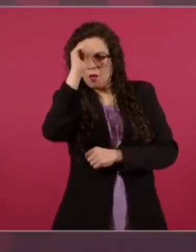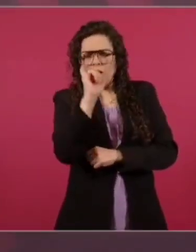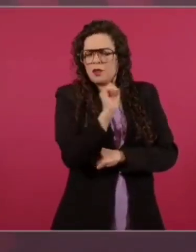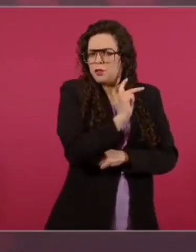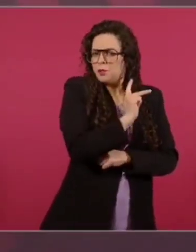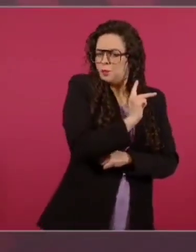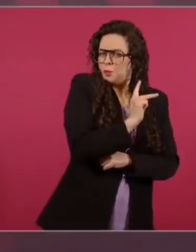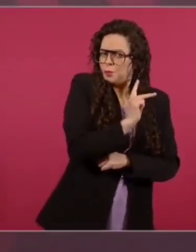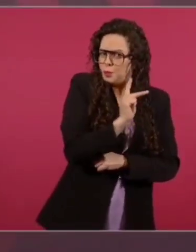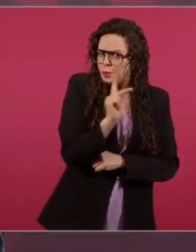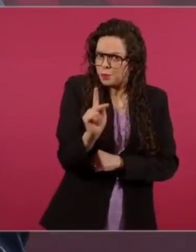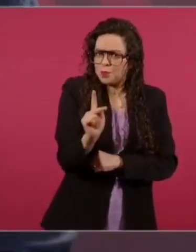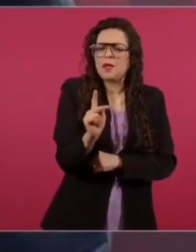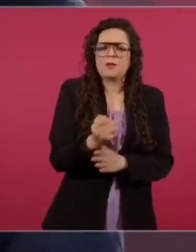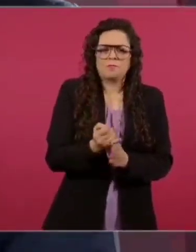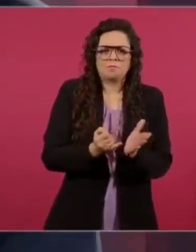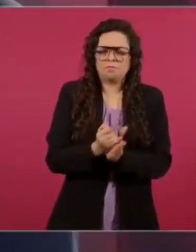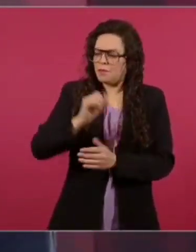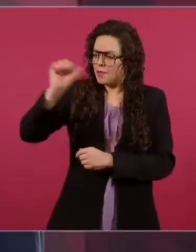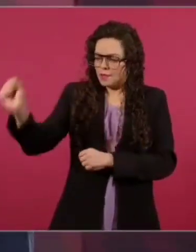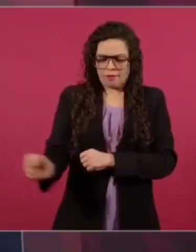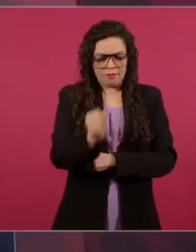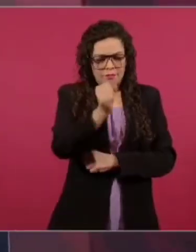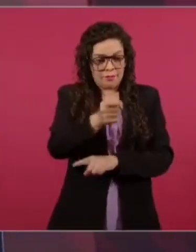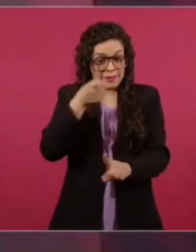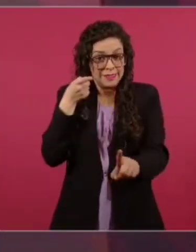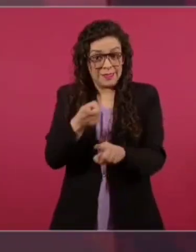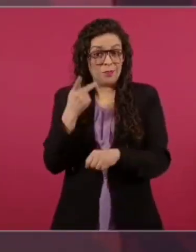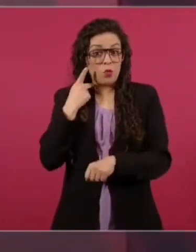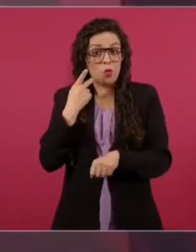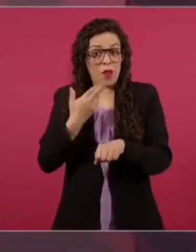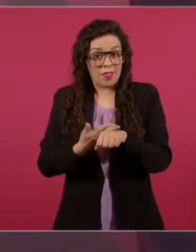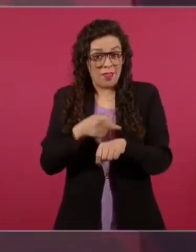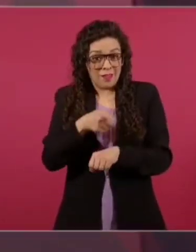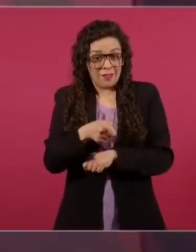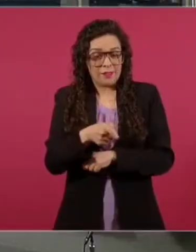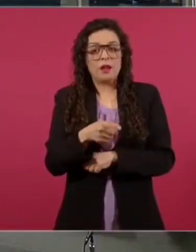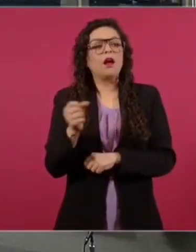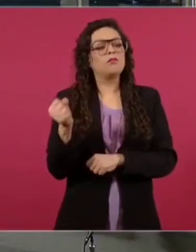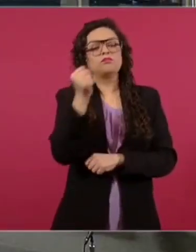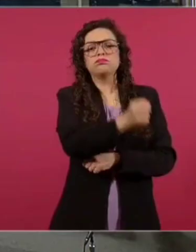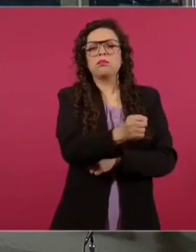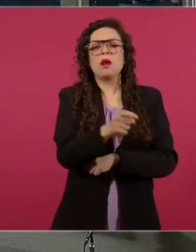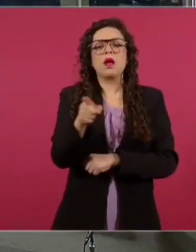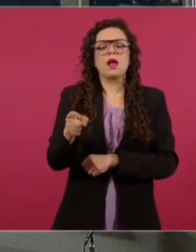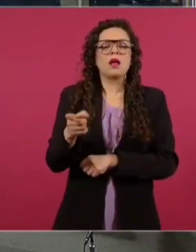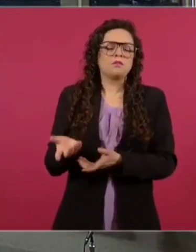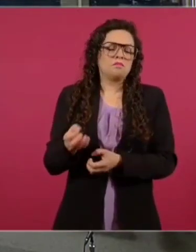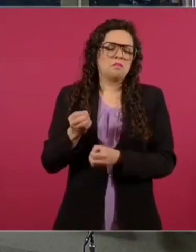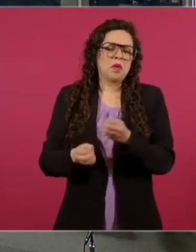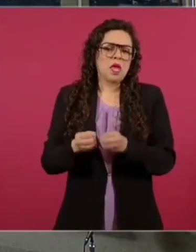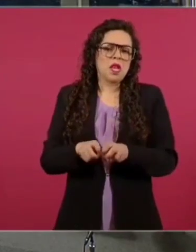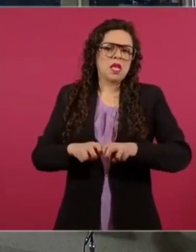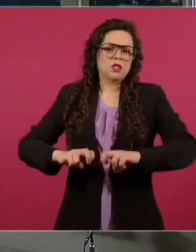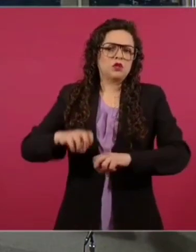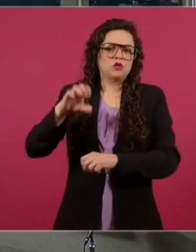este ministro de la Suprema Corte.